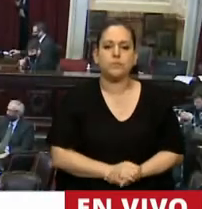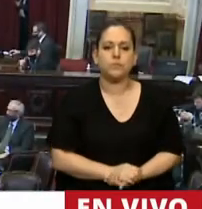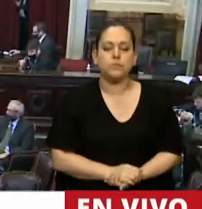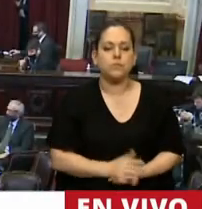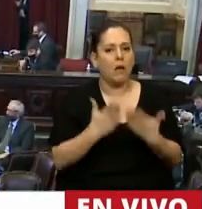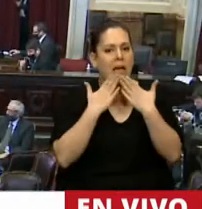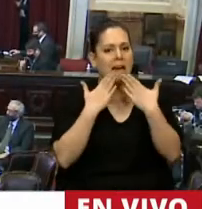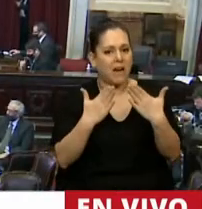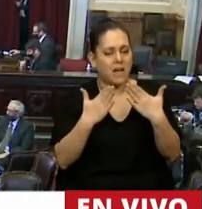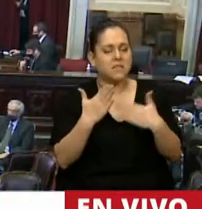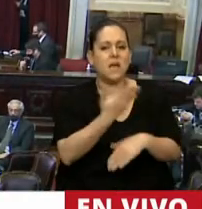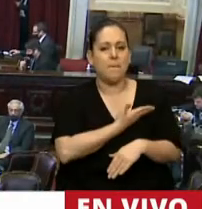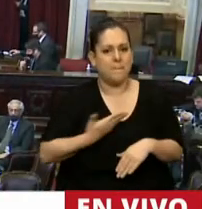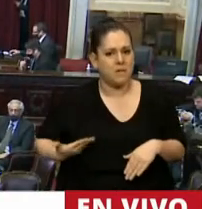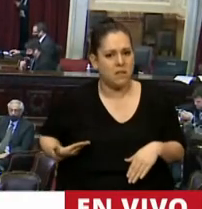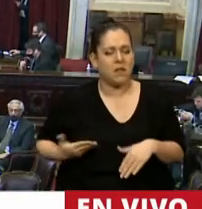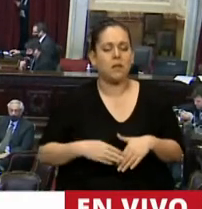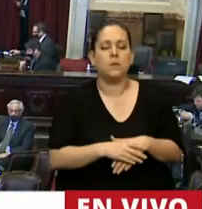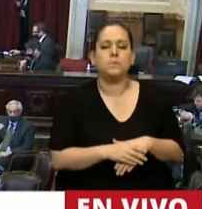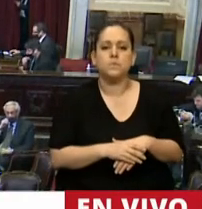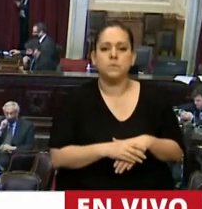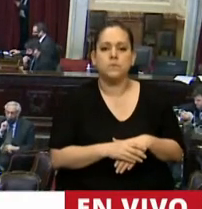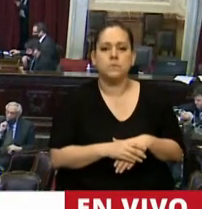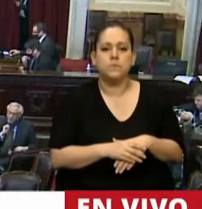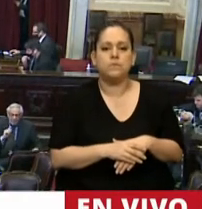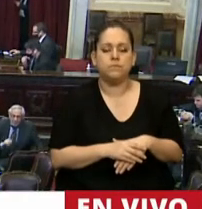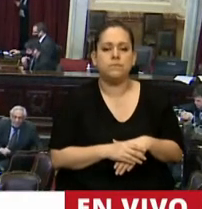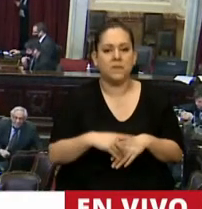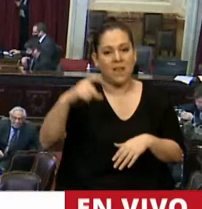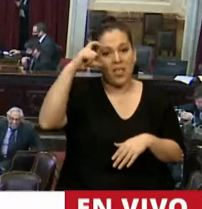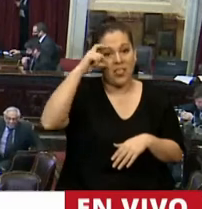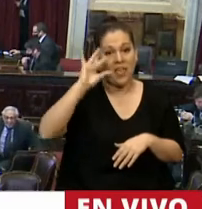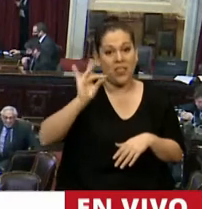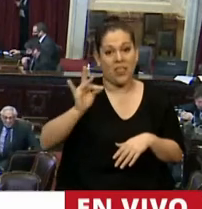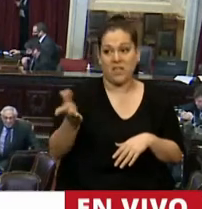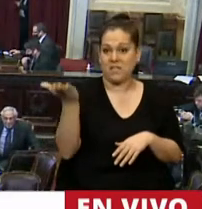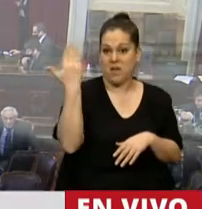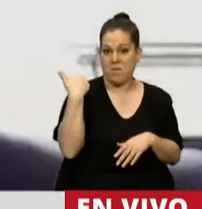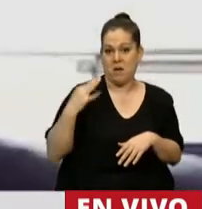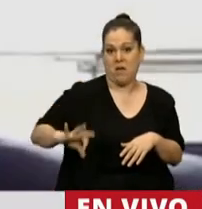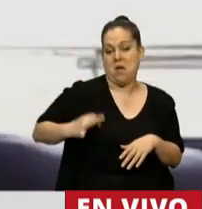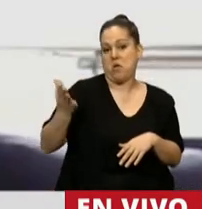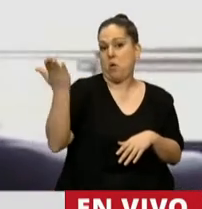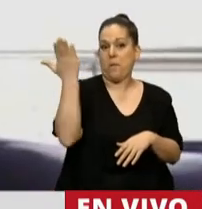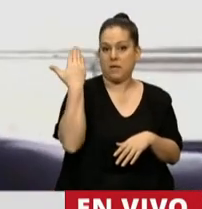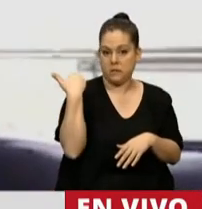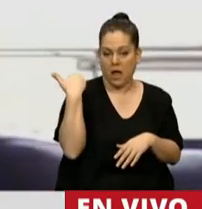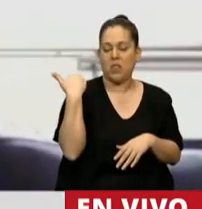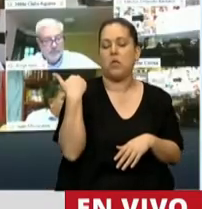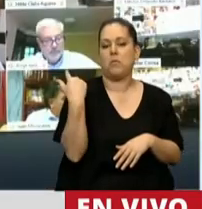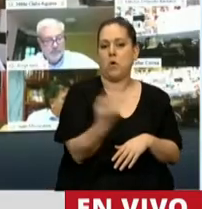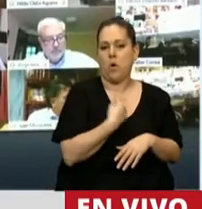Gracias, señor presidente. El 10 de diciembre del año pasado, cuando nuestro